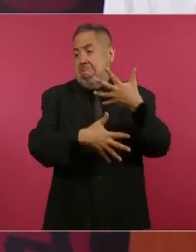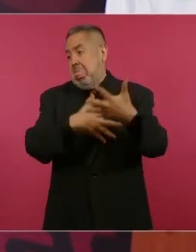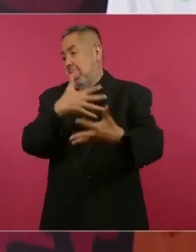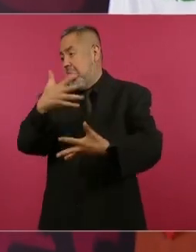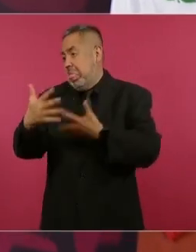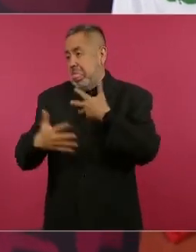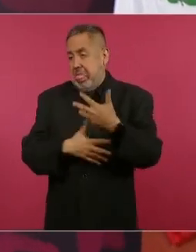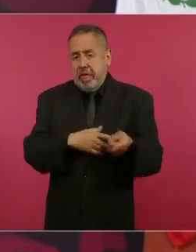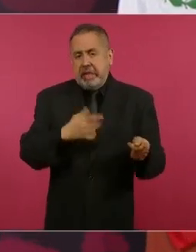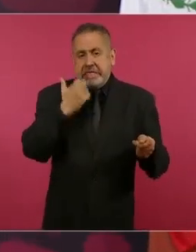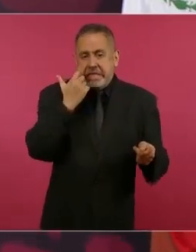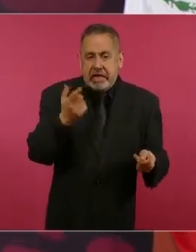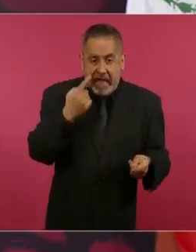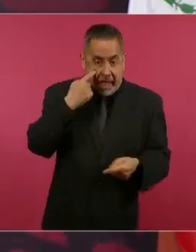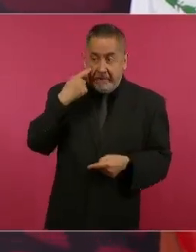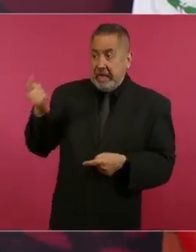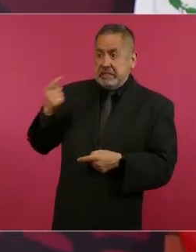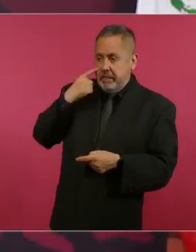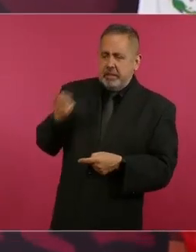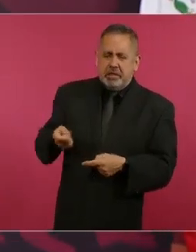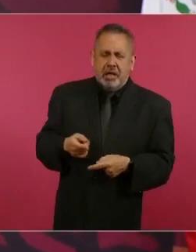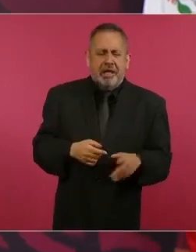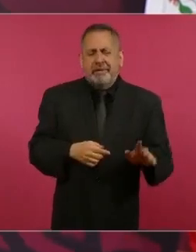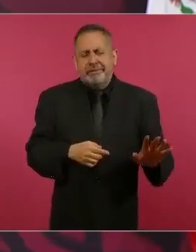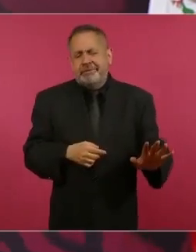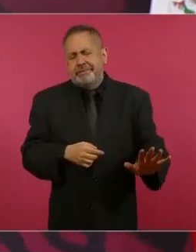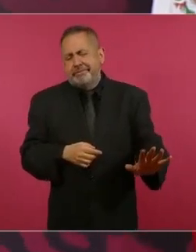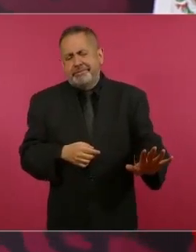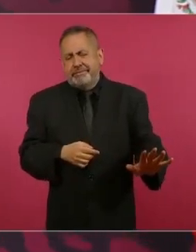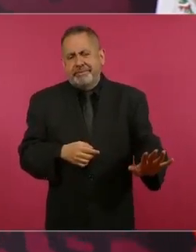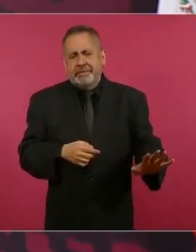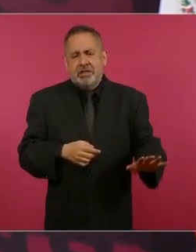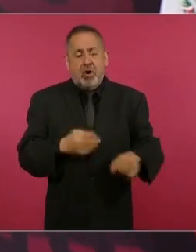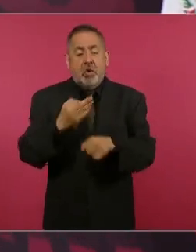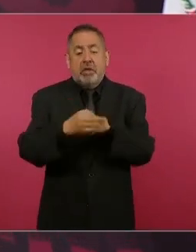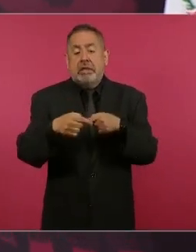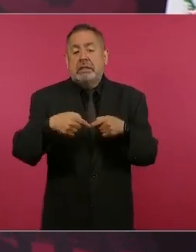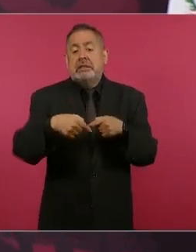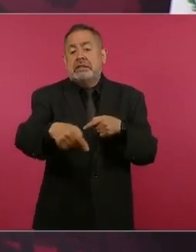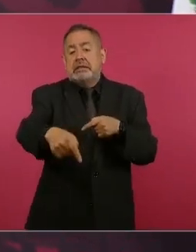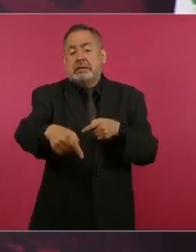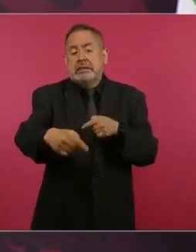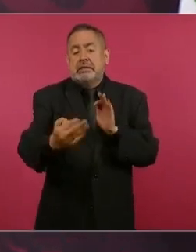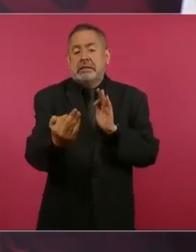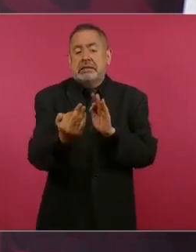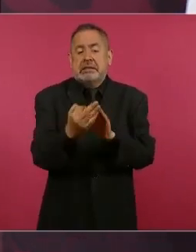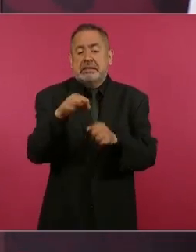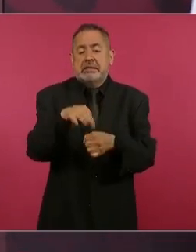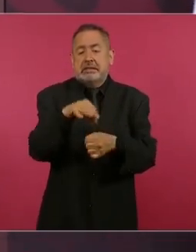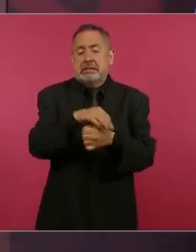y más en este tiempo, como